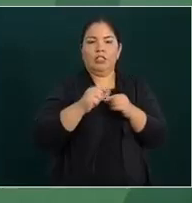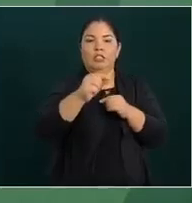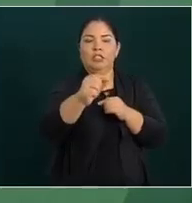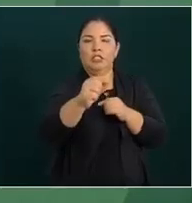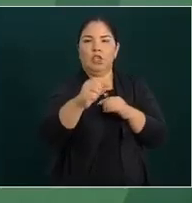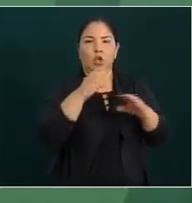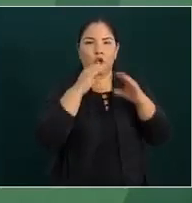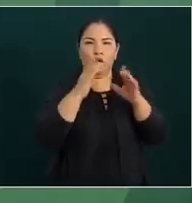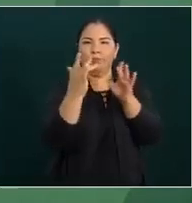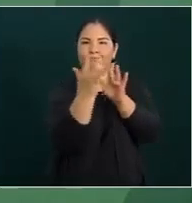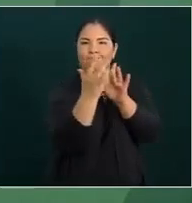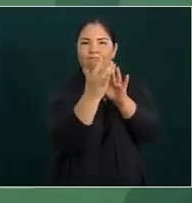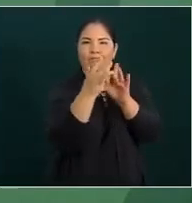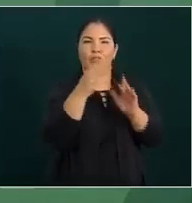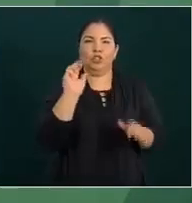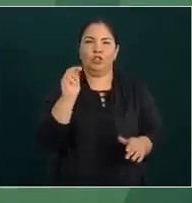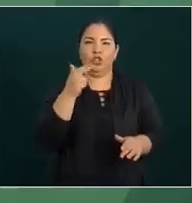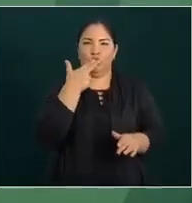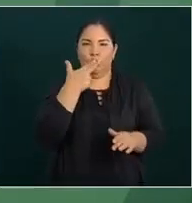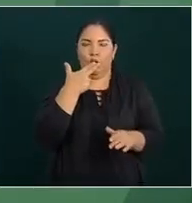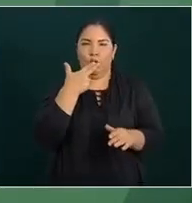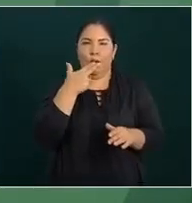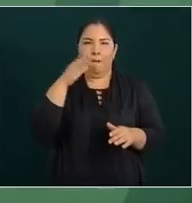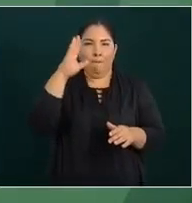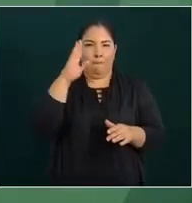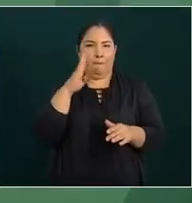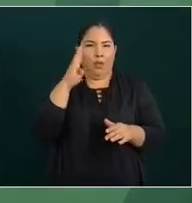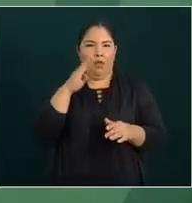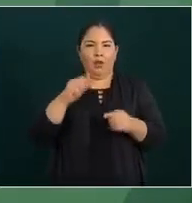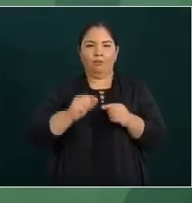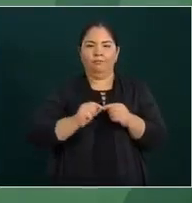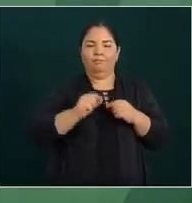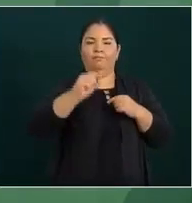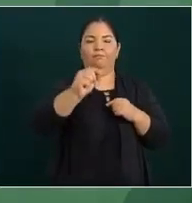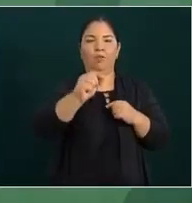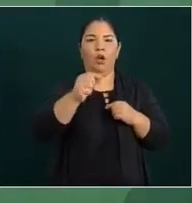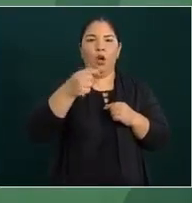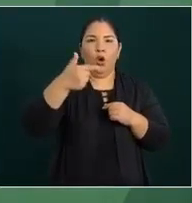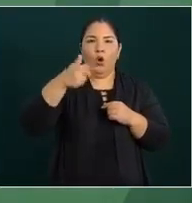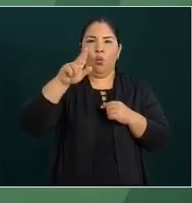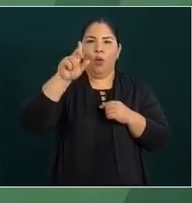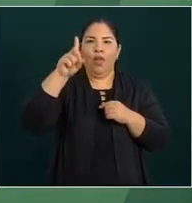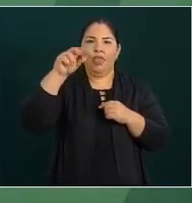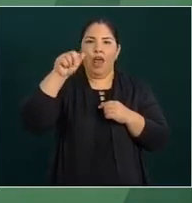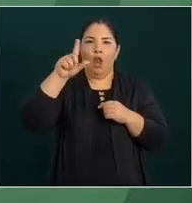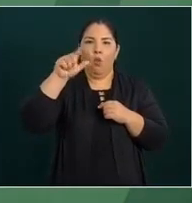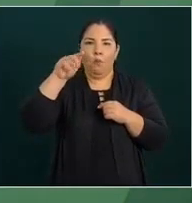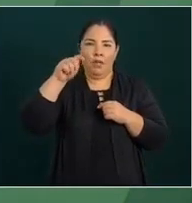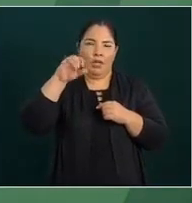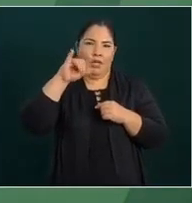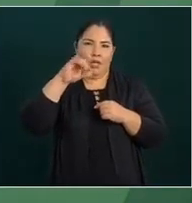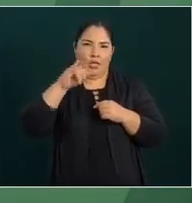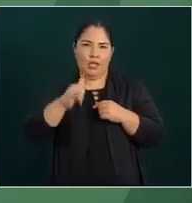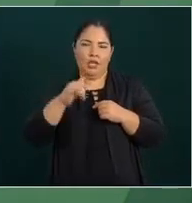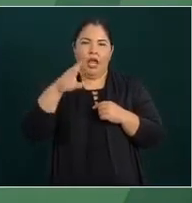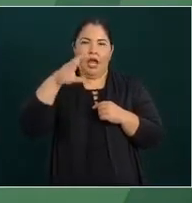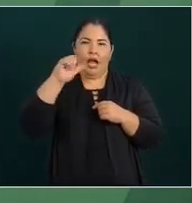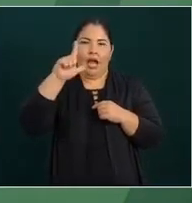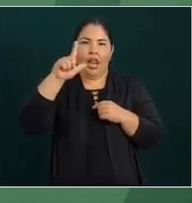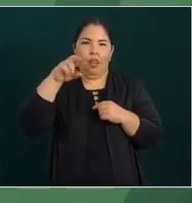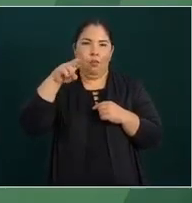de Badiraguato a Guadalupe y Calvo, Chihuahua. Ese es un camino muy